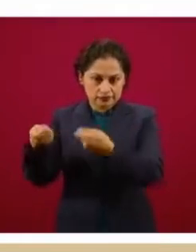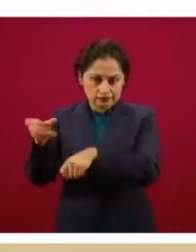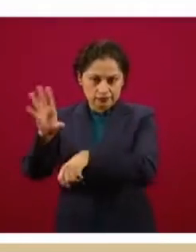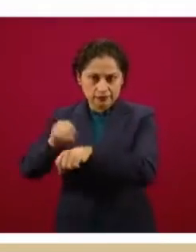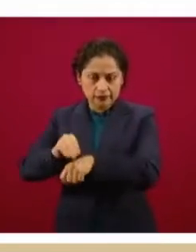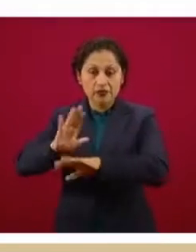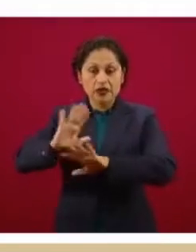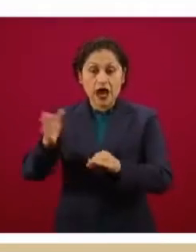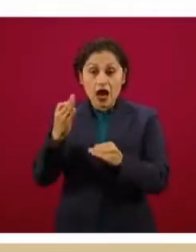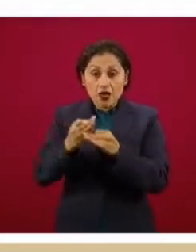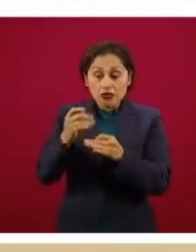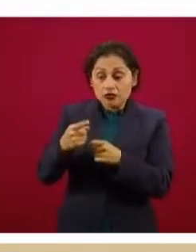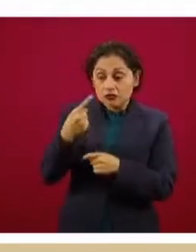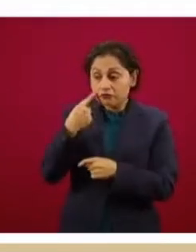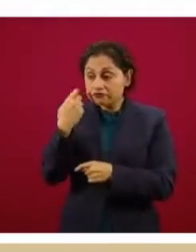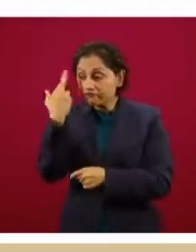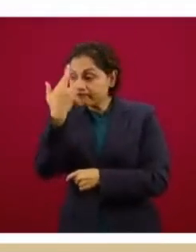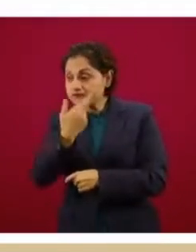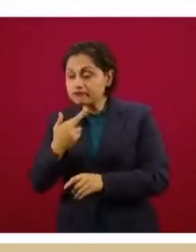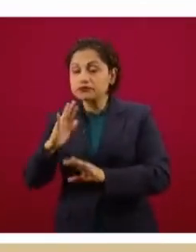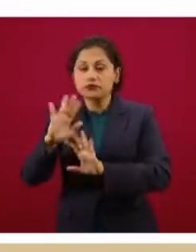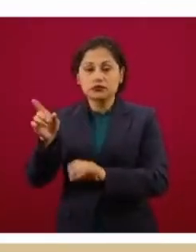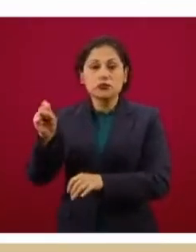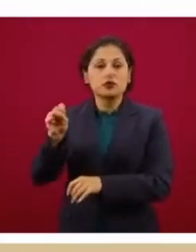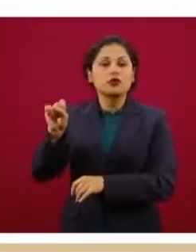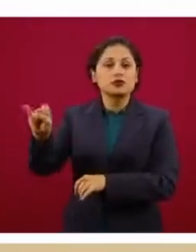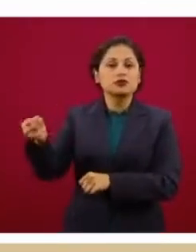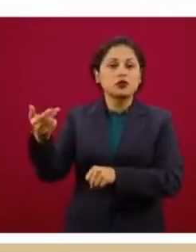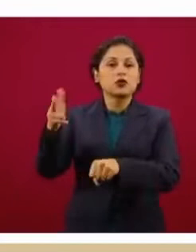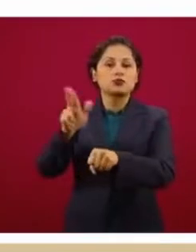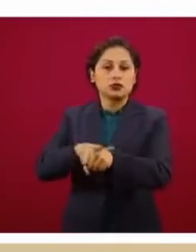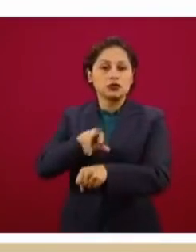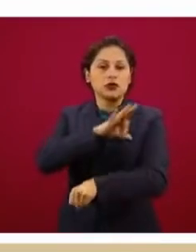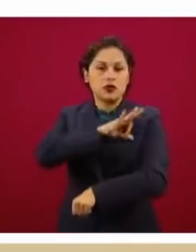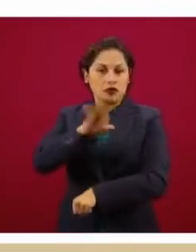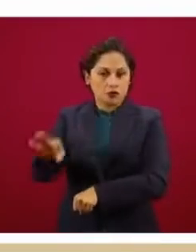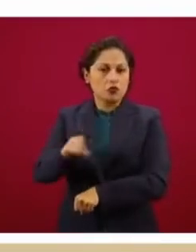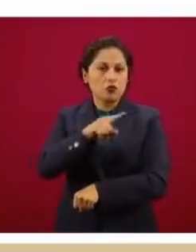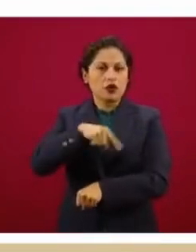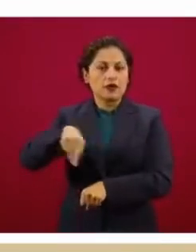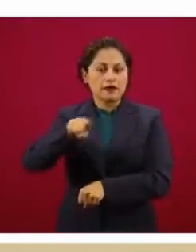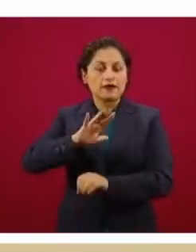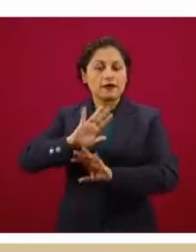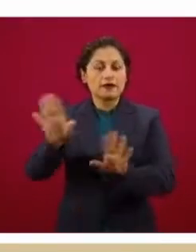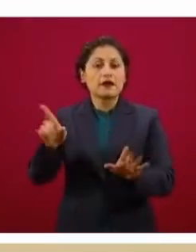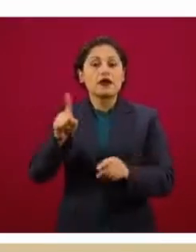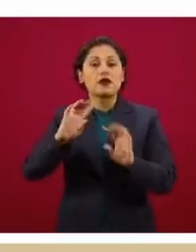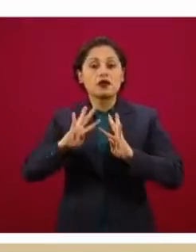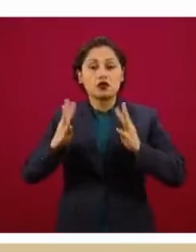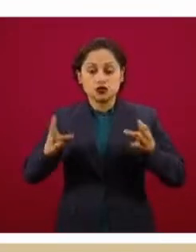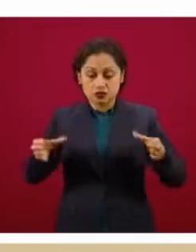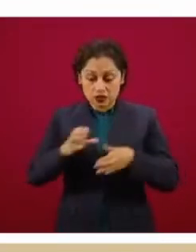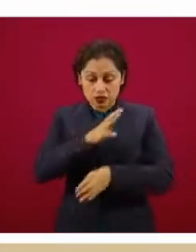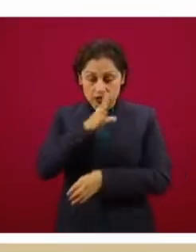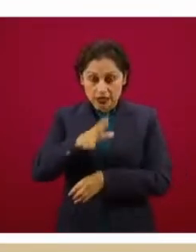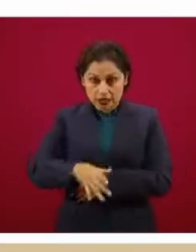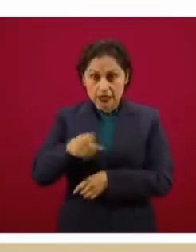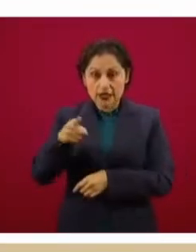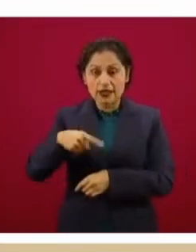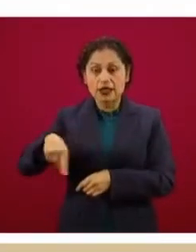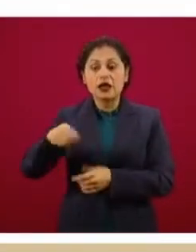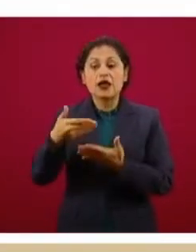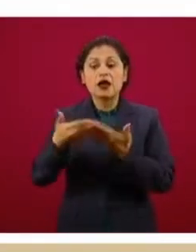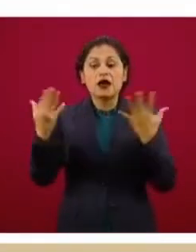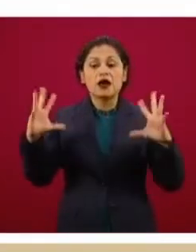aprobados, ya autorizados, que ya pueden trabajar por el Consejo de Sanubridad General. Esto nos tiene el día de hoy con dos mil